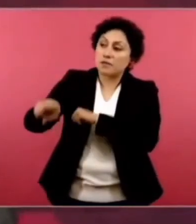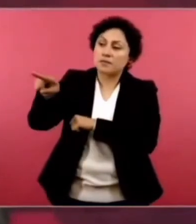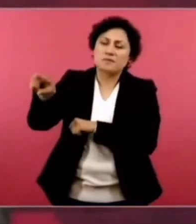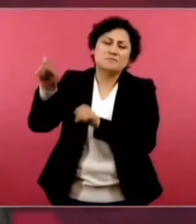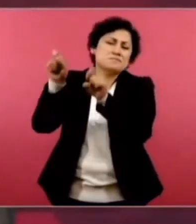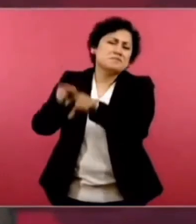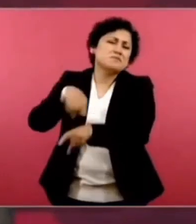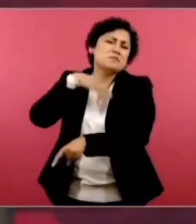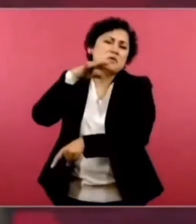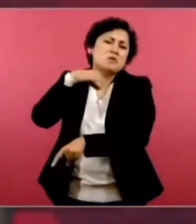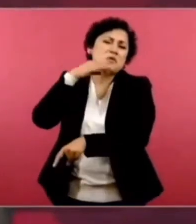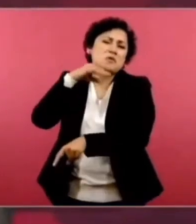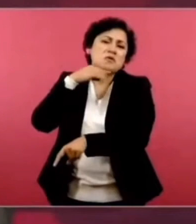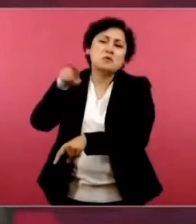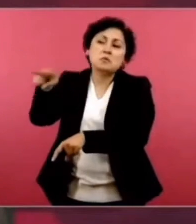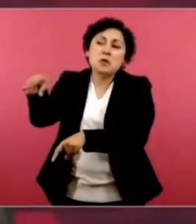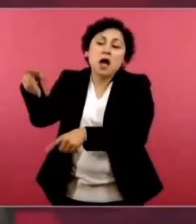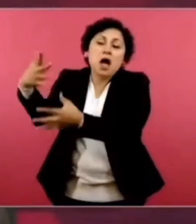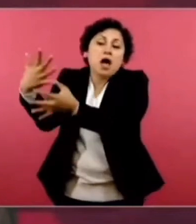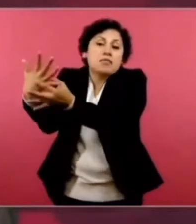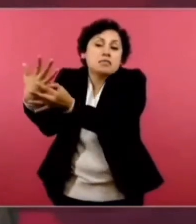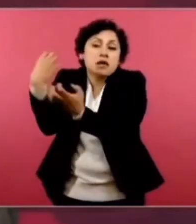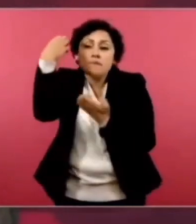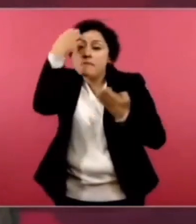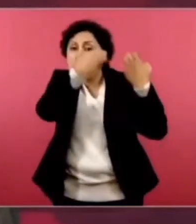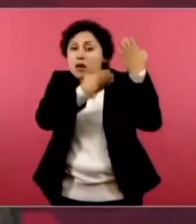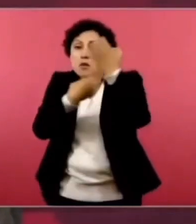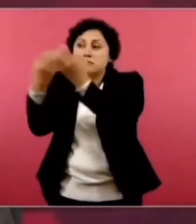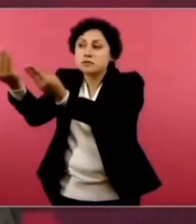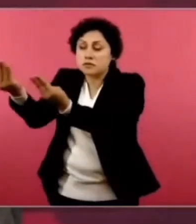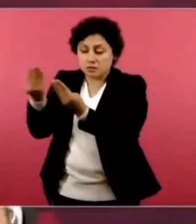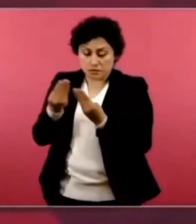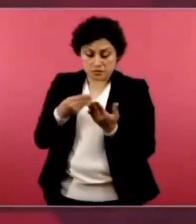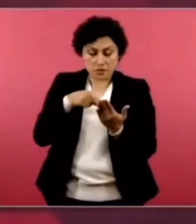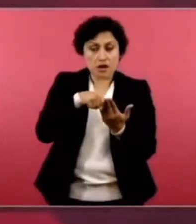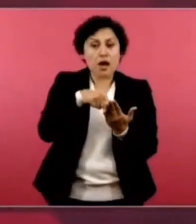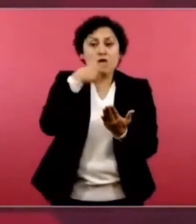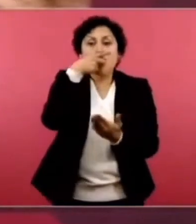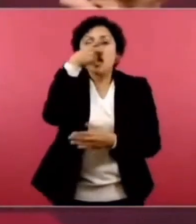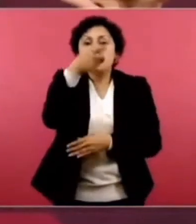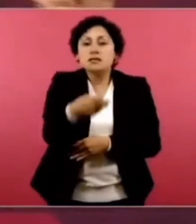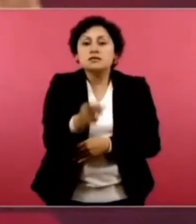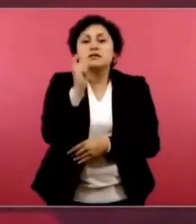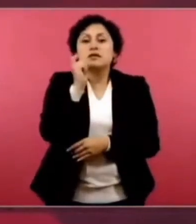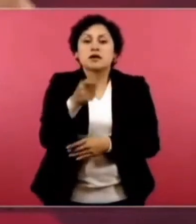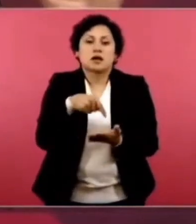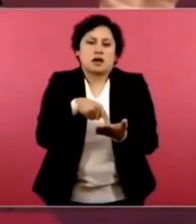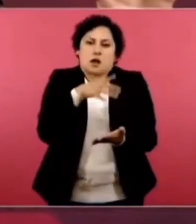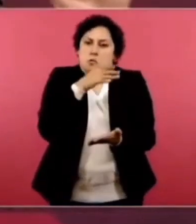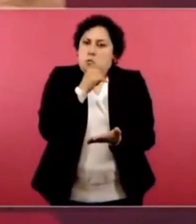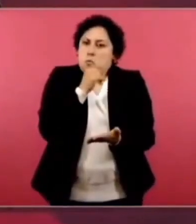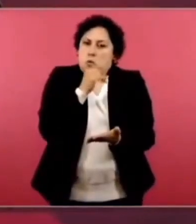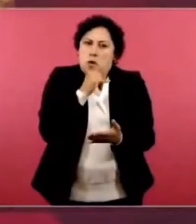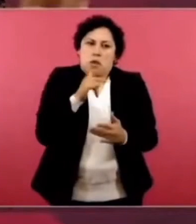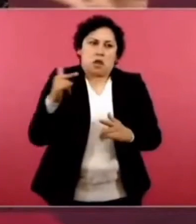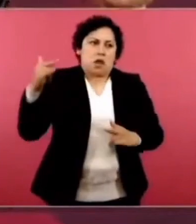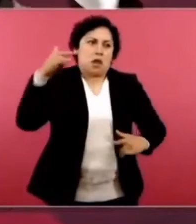que se les había entregado un dictamen en donde no se podía convivir